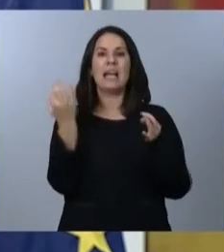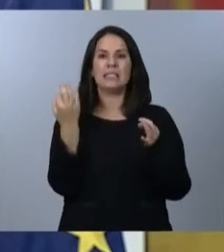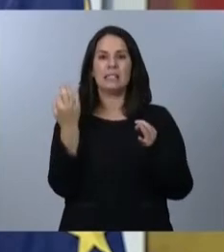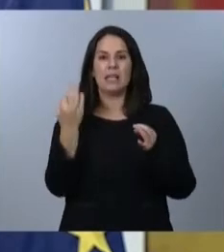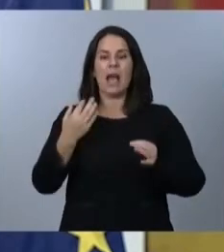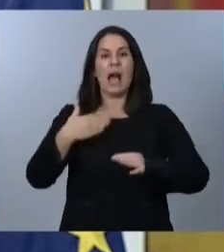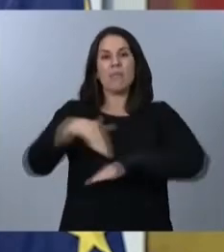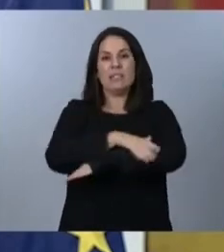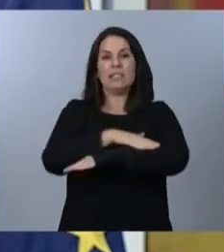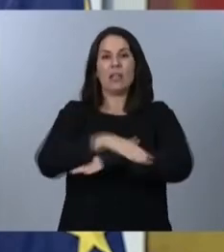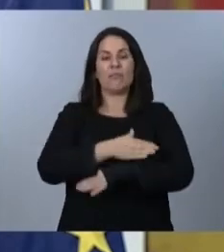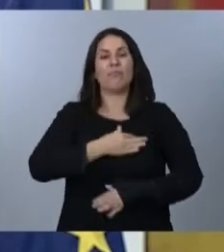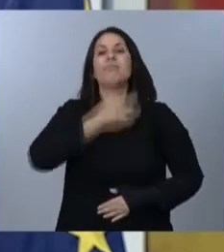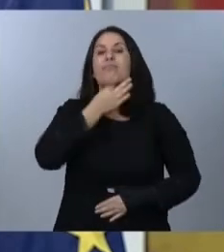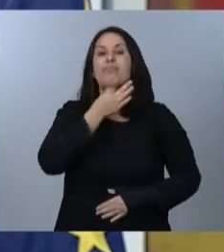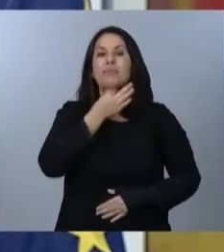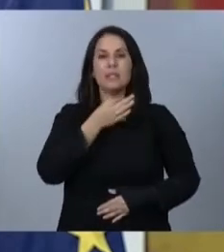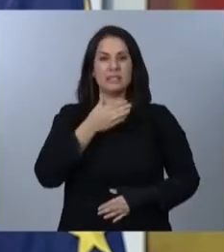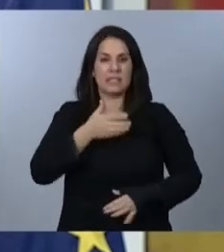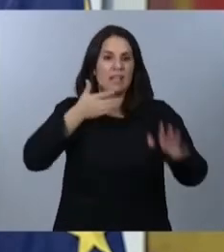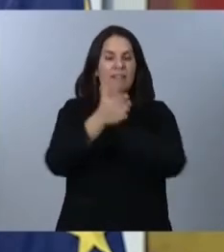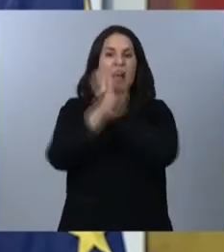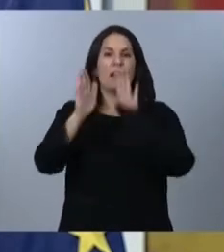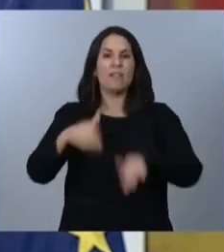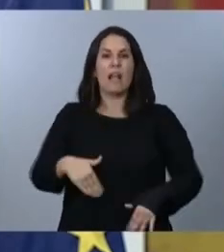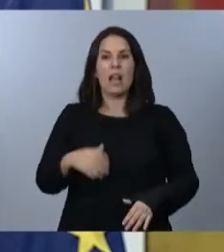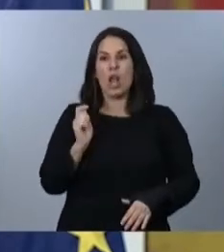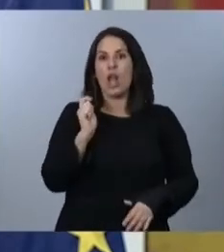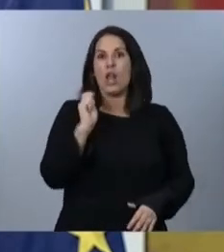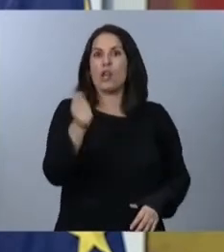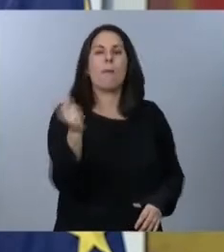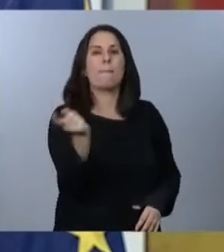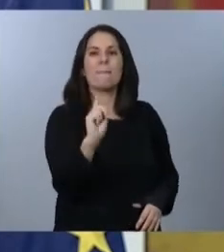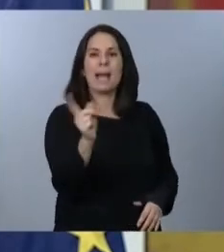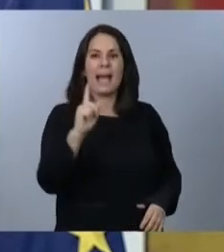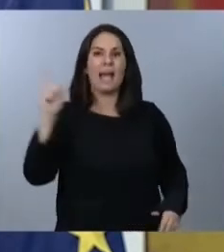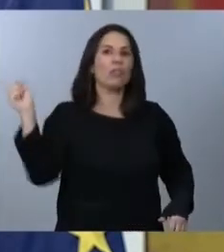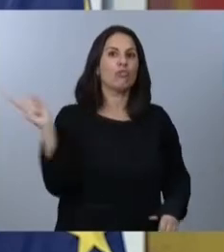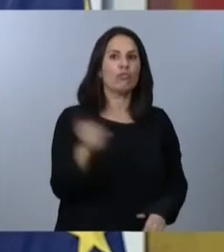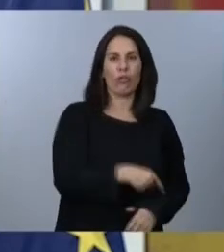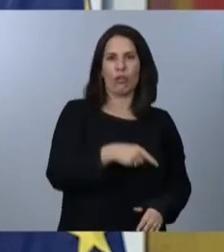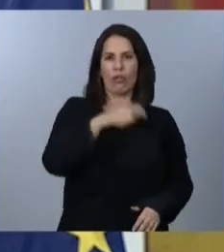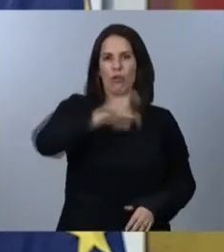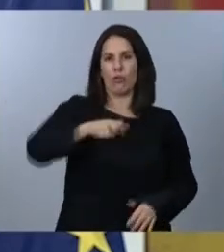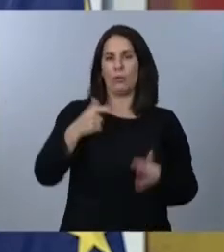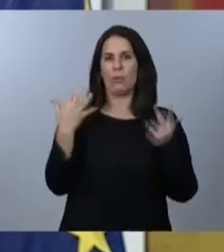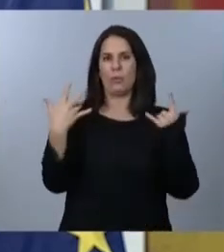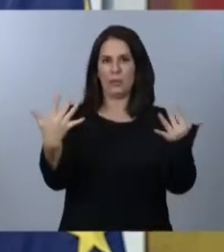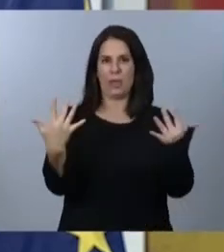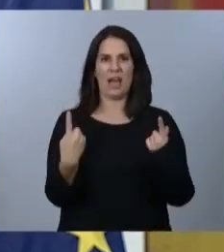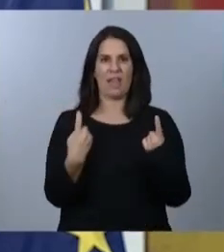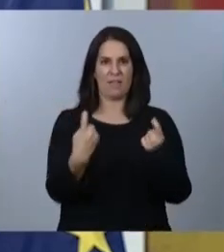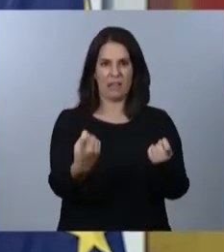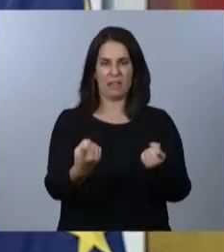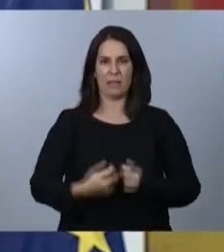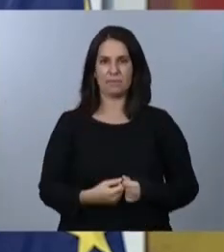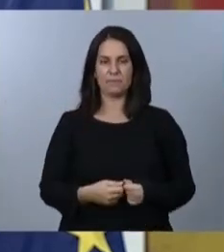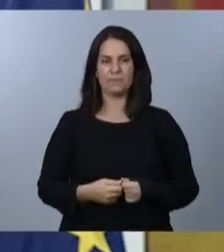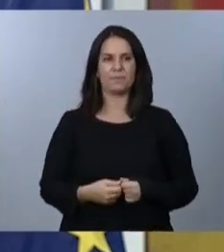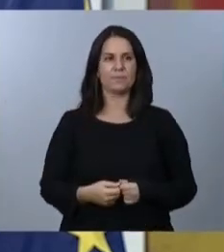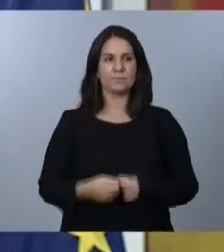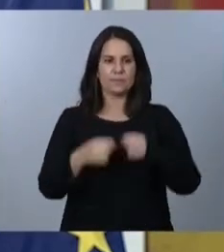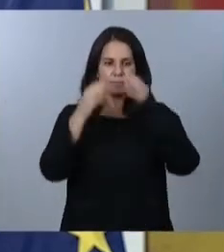que está provocando que esta prestación no llegue a todo lo ágilmente que sería necesario que llegara a quien la necesitan. Por eso,